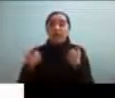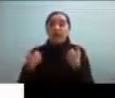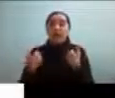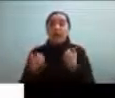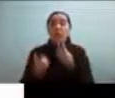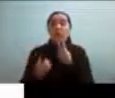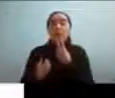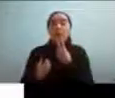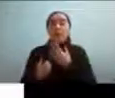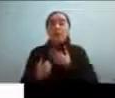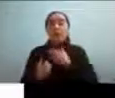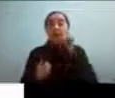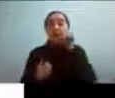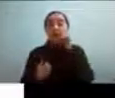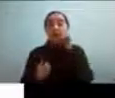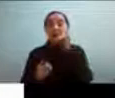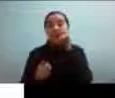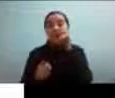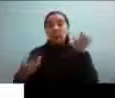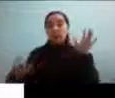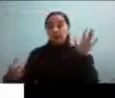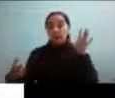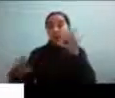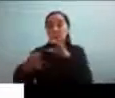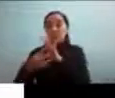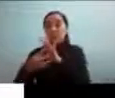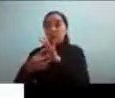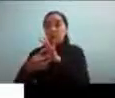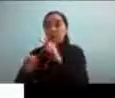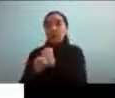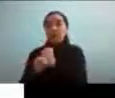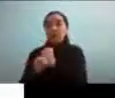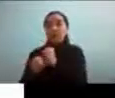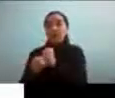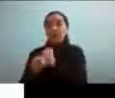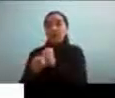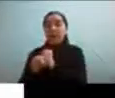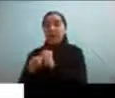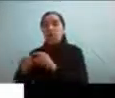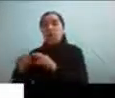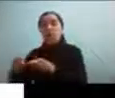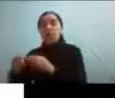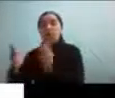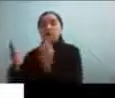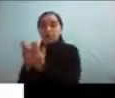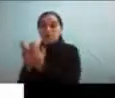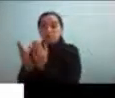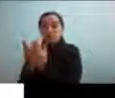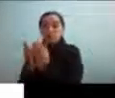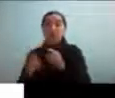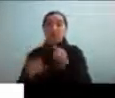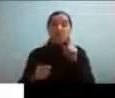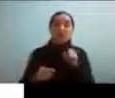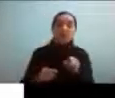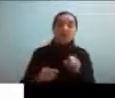se conecta esto con el trabajo más académico después lecciones desde la teoría desde